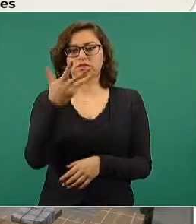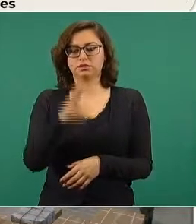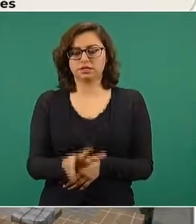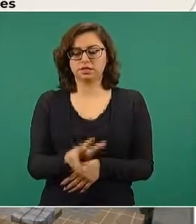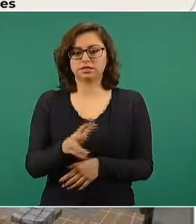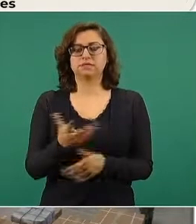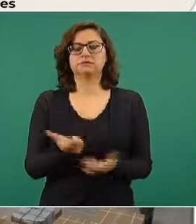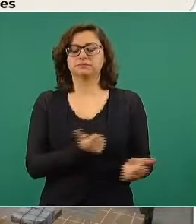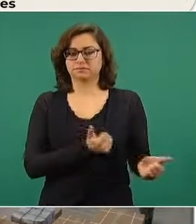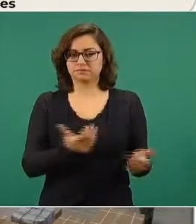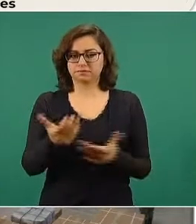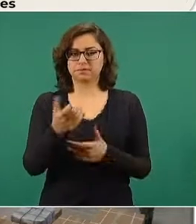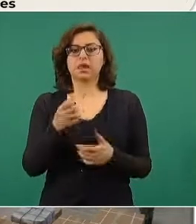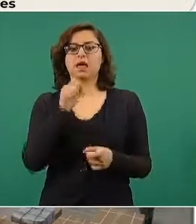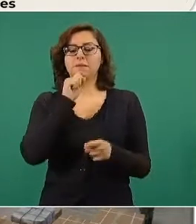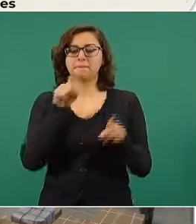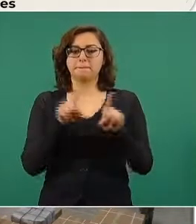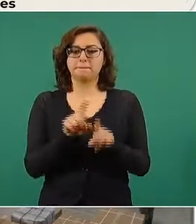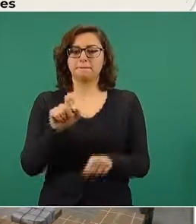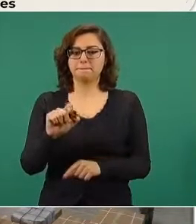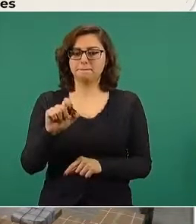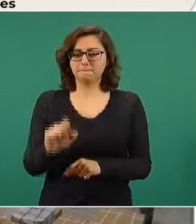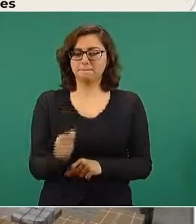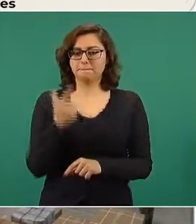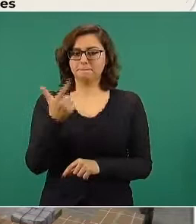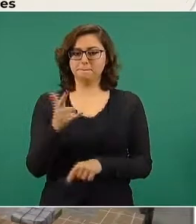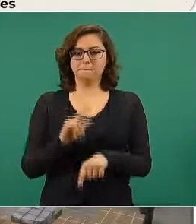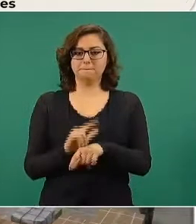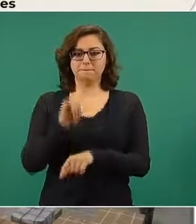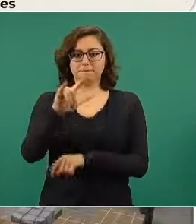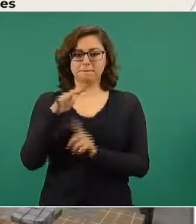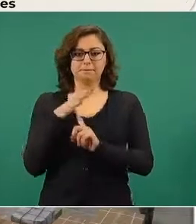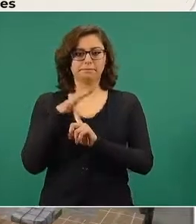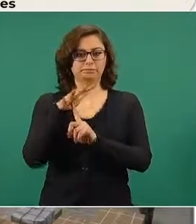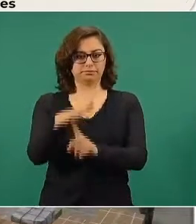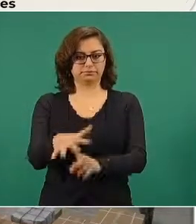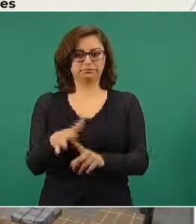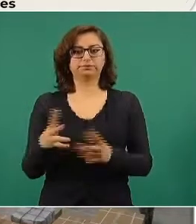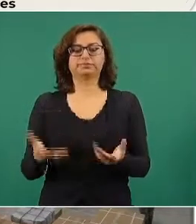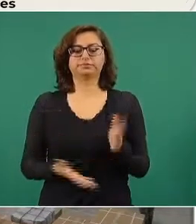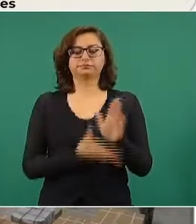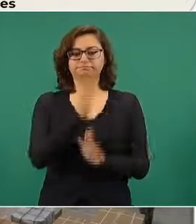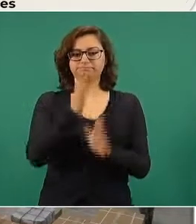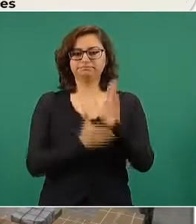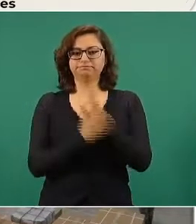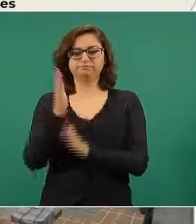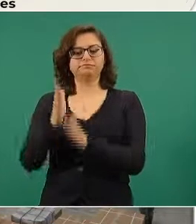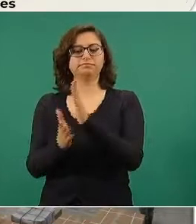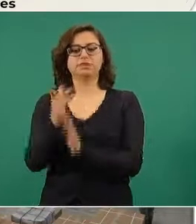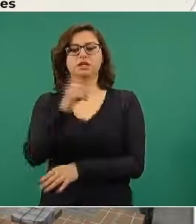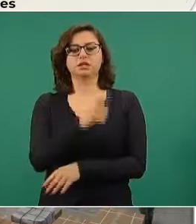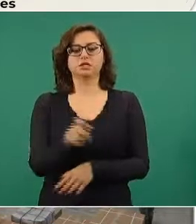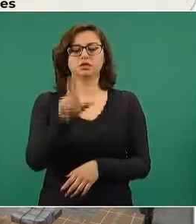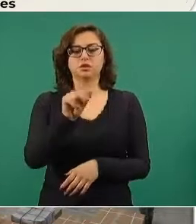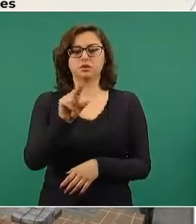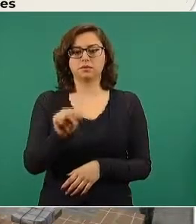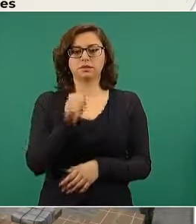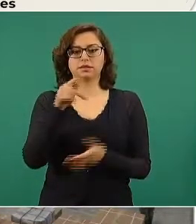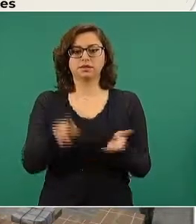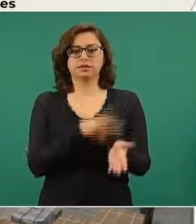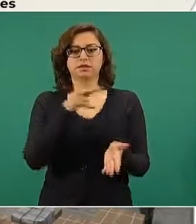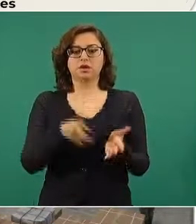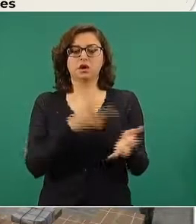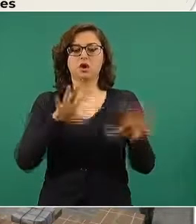se emplearon 27 aeronaves desarrollando 196 operaciones aéreas con un total de